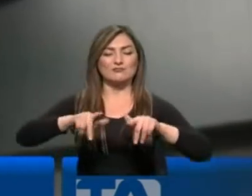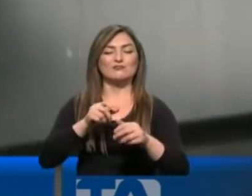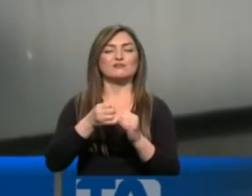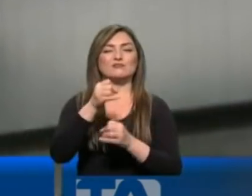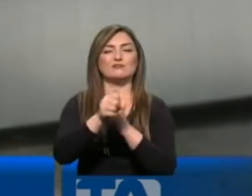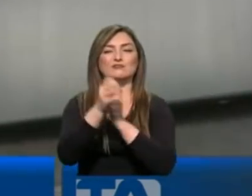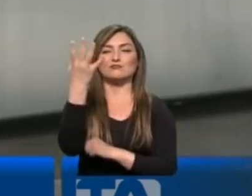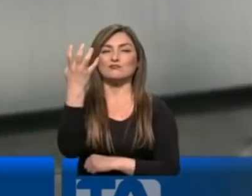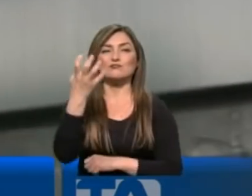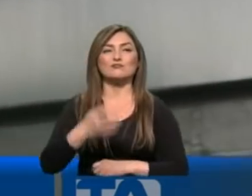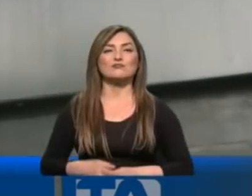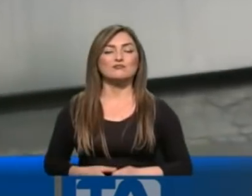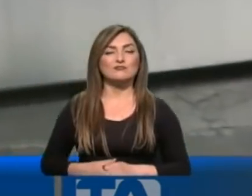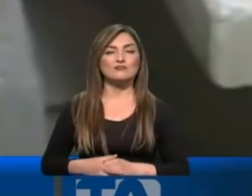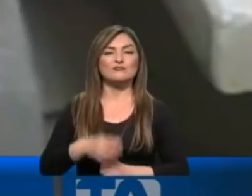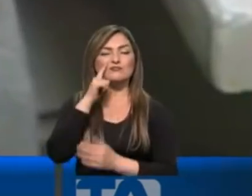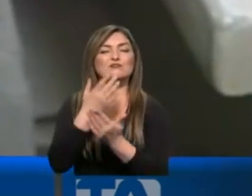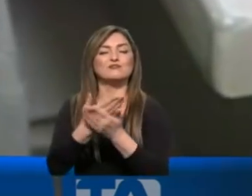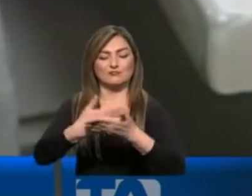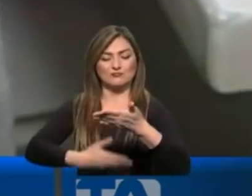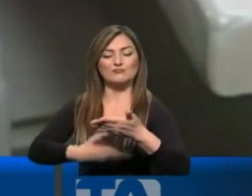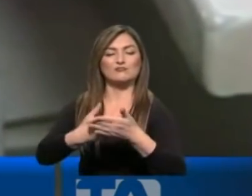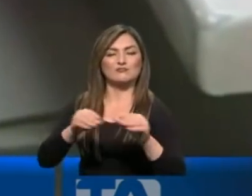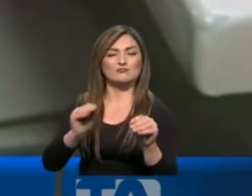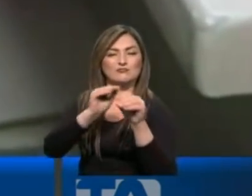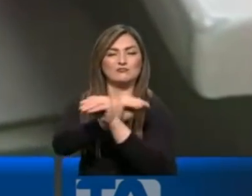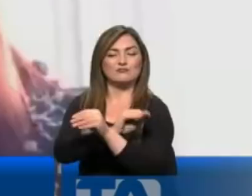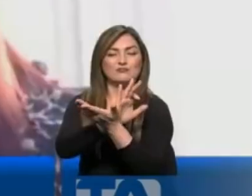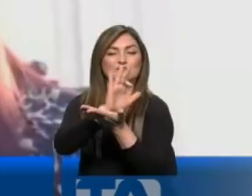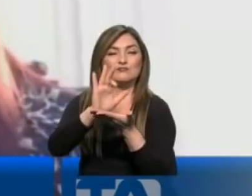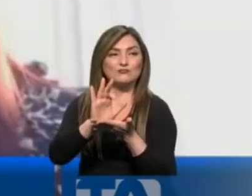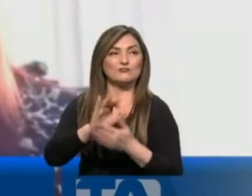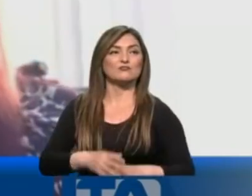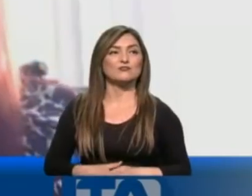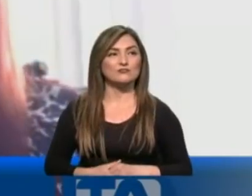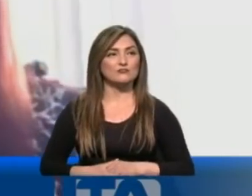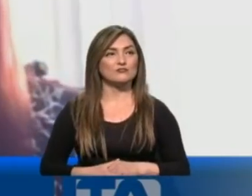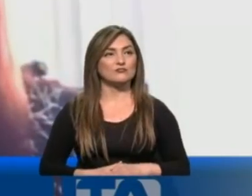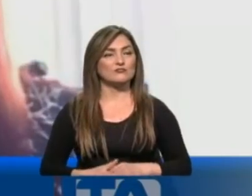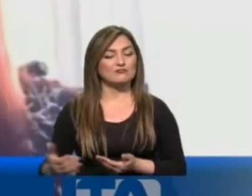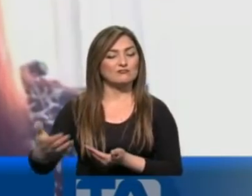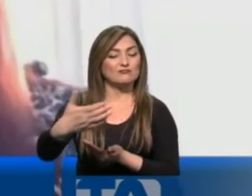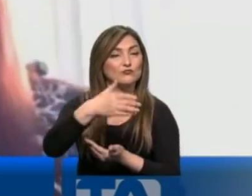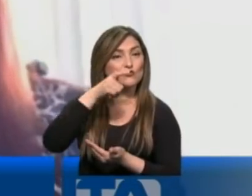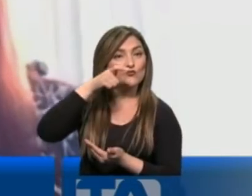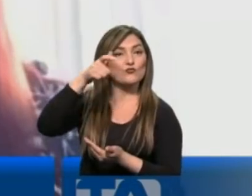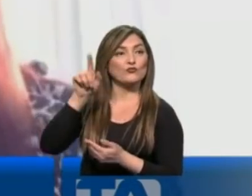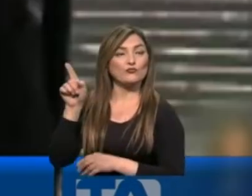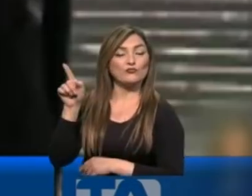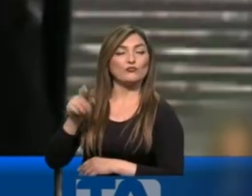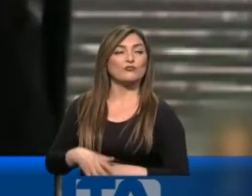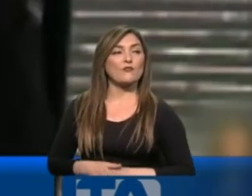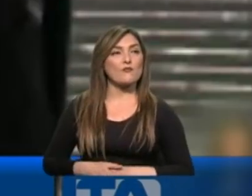14 años. Evidencia de aquello, documentos, transacciones y testimonios. Recopilados por la fiscal del caso, Ivón